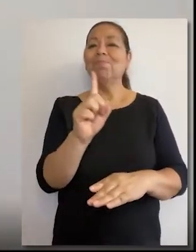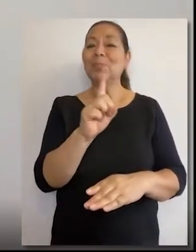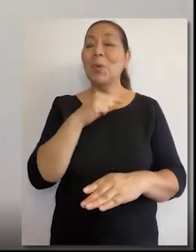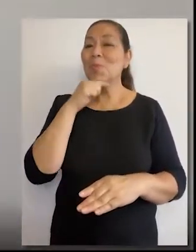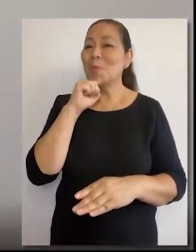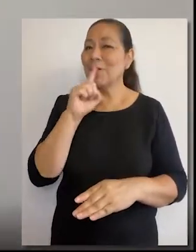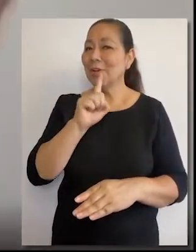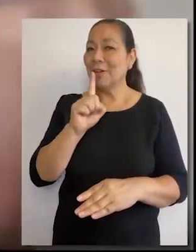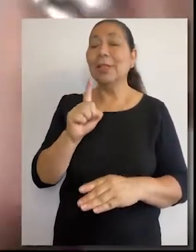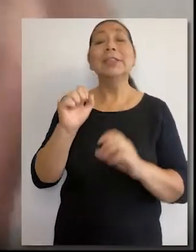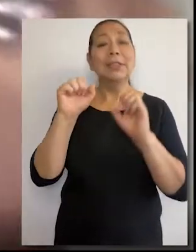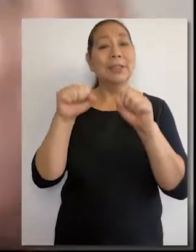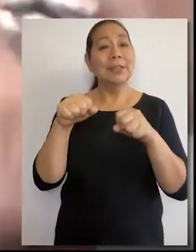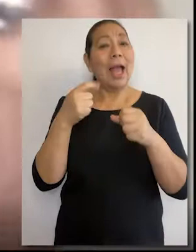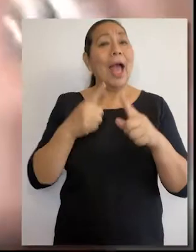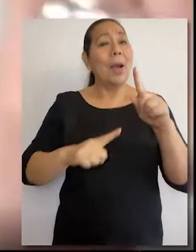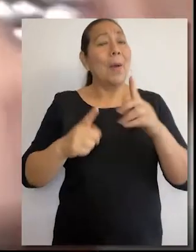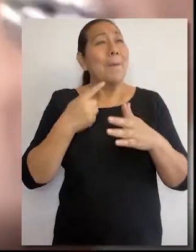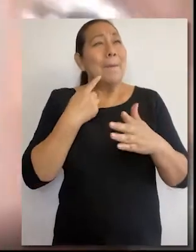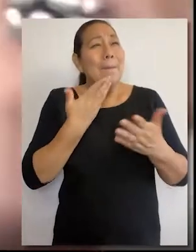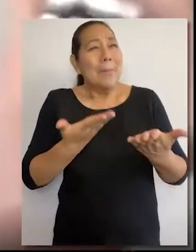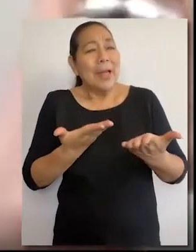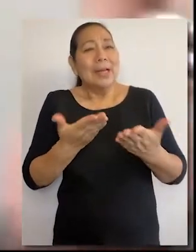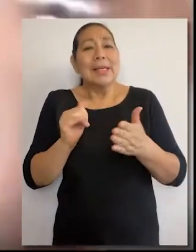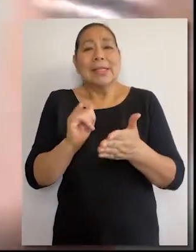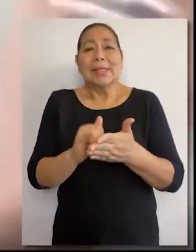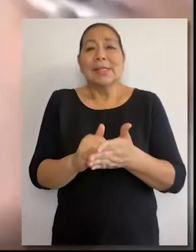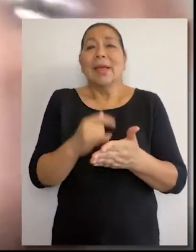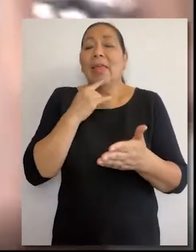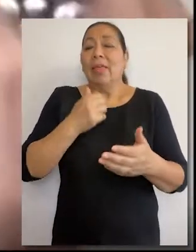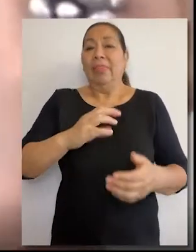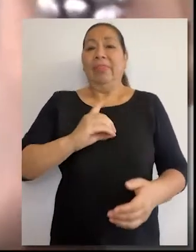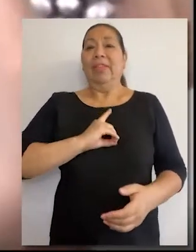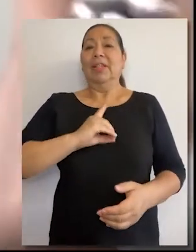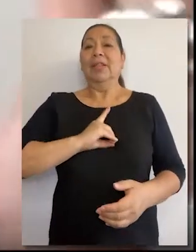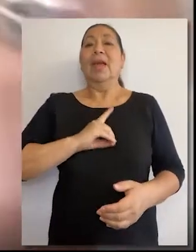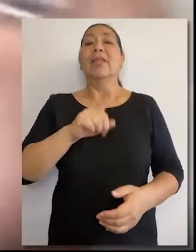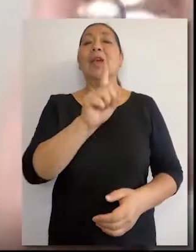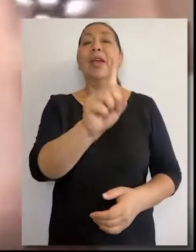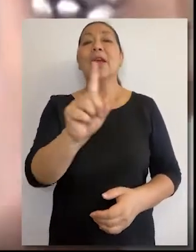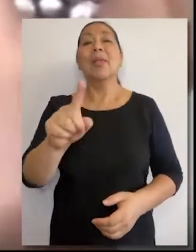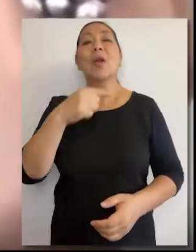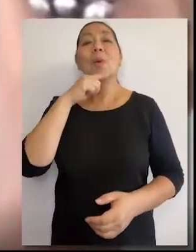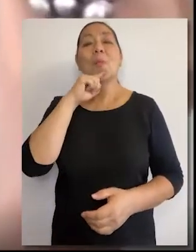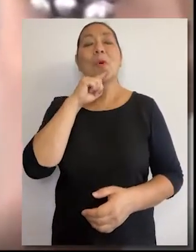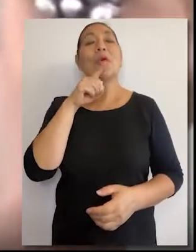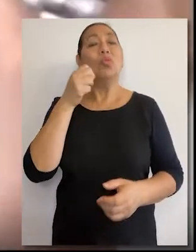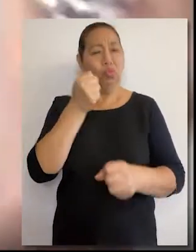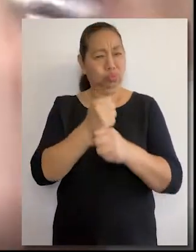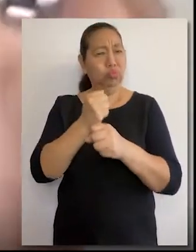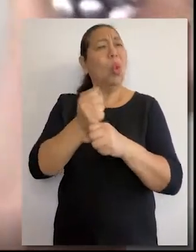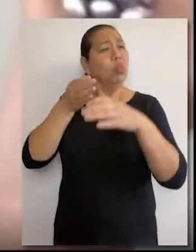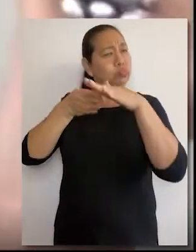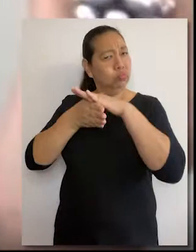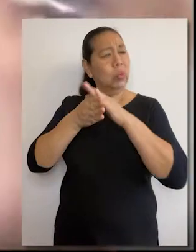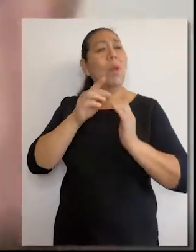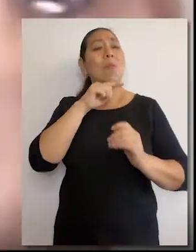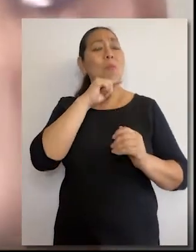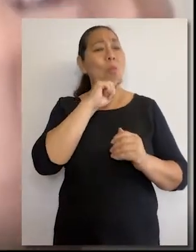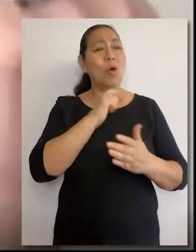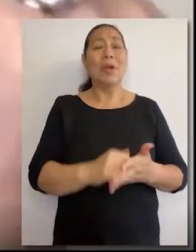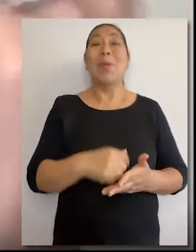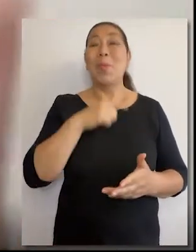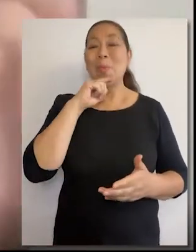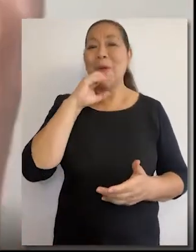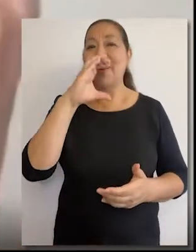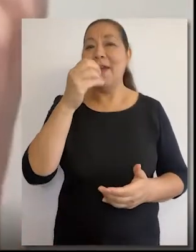y por el reconocimiento de algo que parecería obvio, la dignidad de las mujeres y la igualdad de oportunidades. Decía Carmen